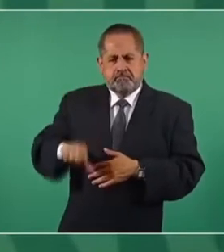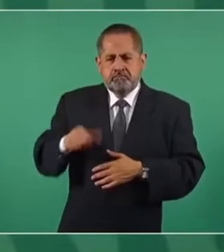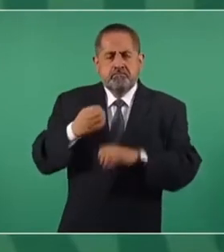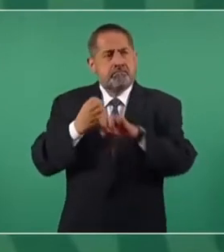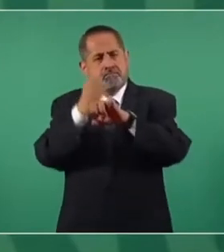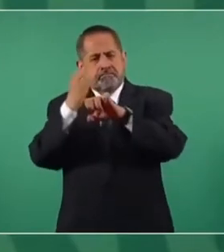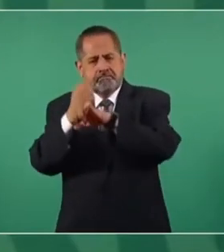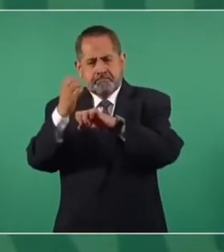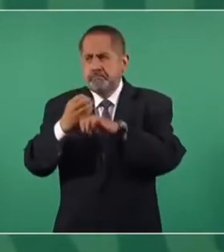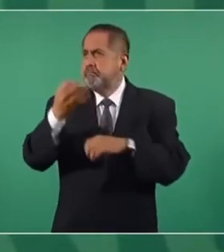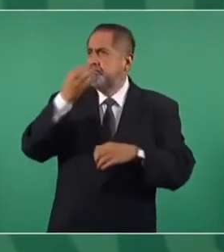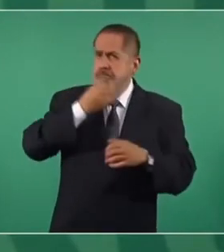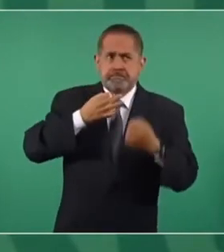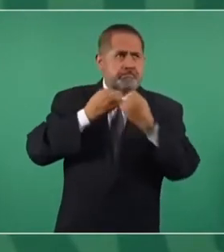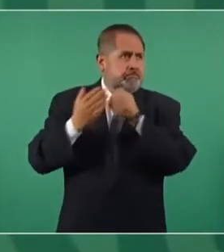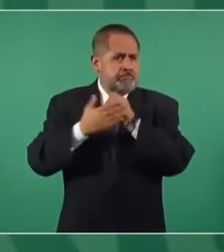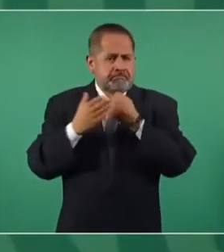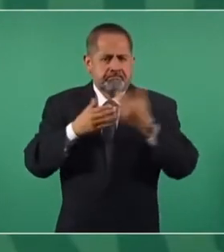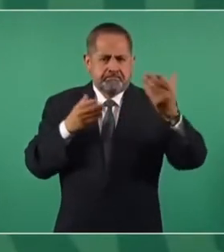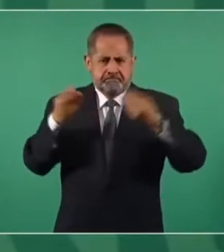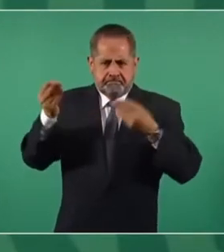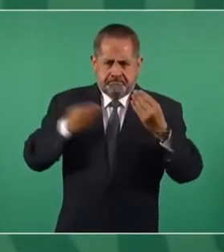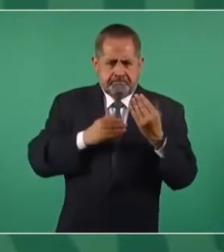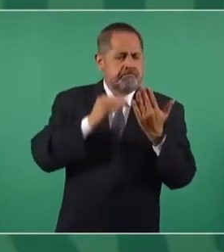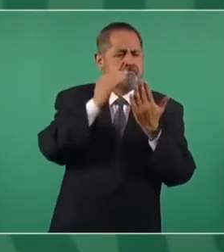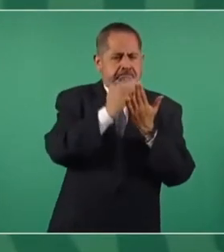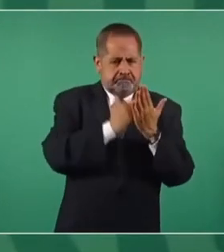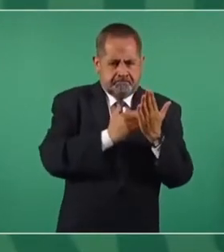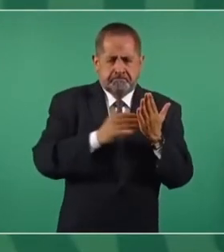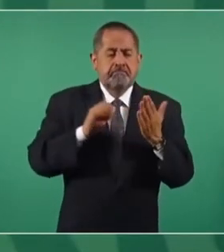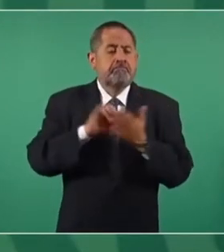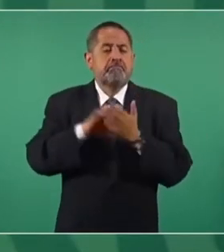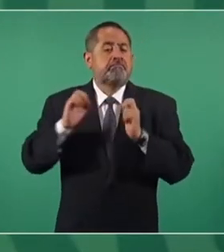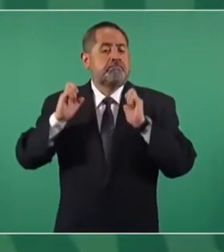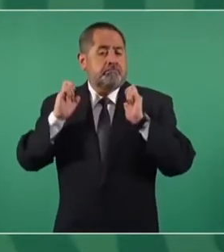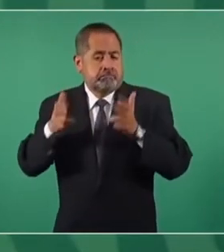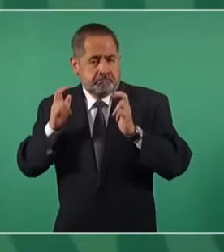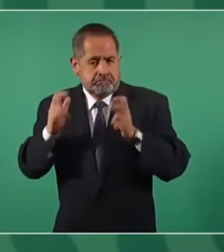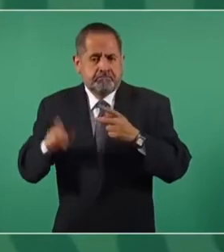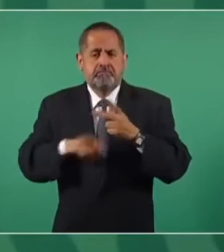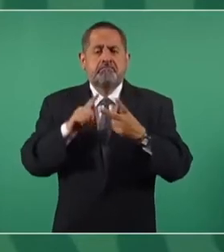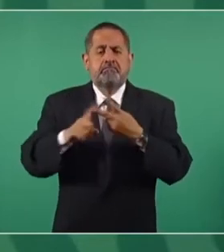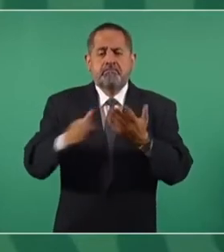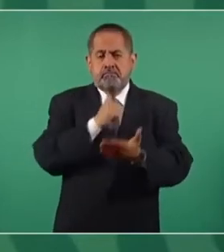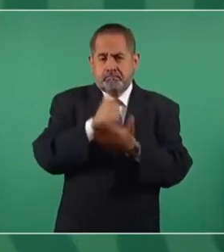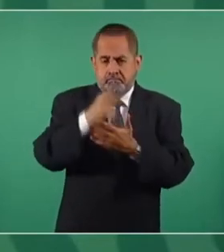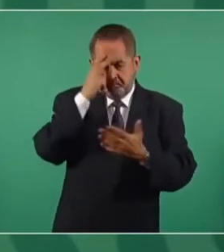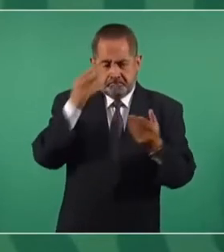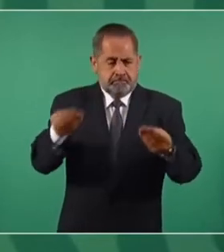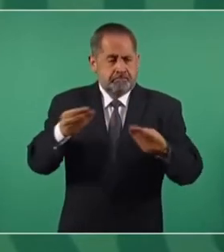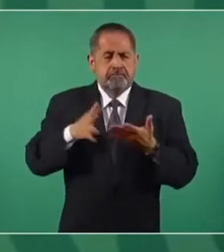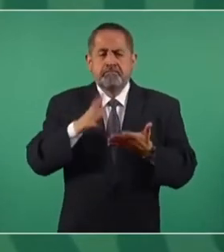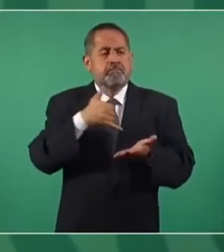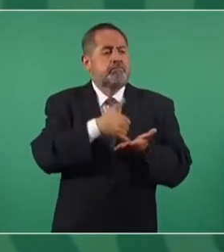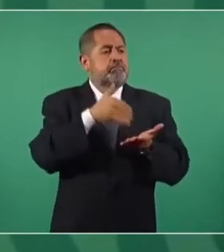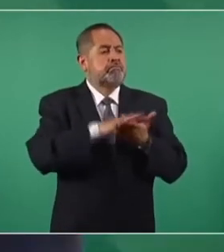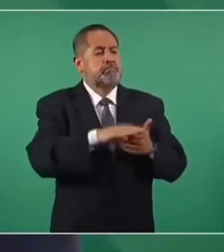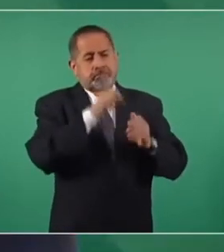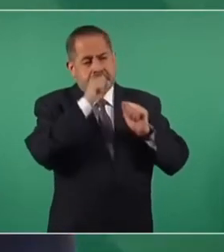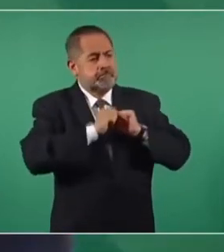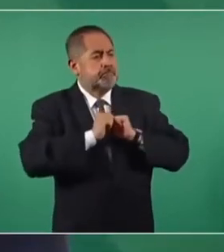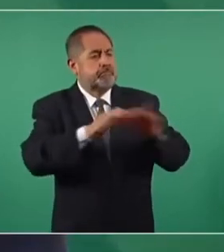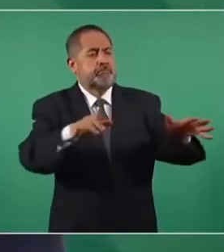estados nos han hecho llegar ya a su relación. Gobierno de Chiapas y Gobierno de la Ciudad de México ya publicaron sus